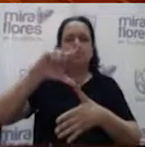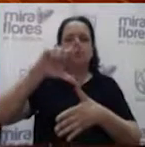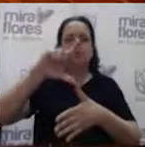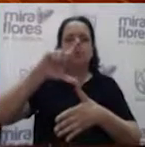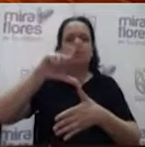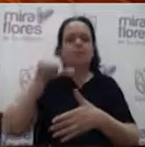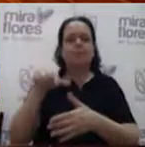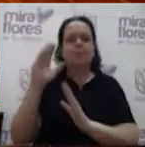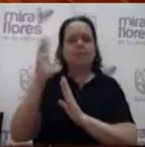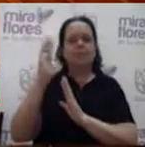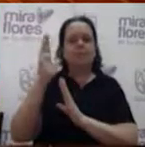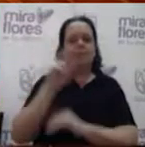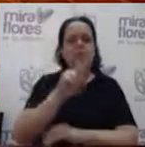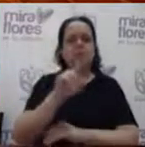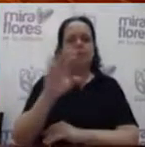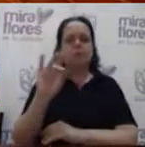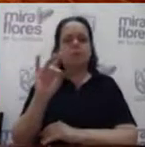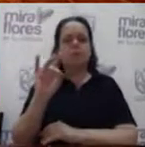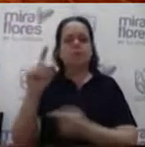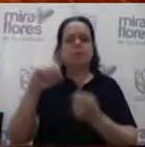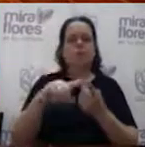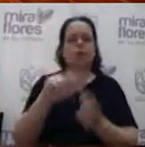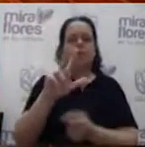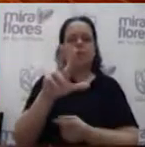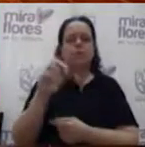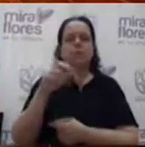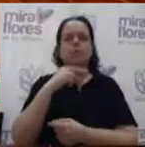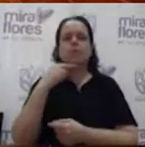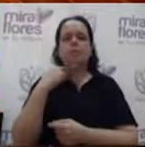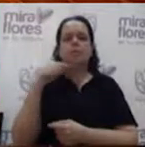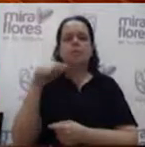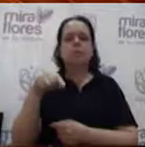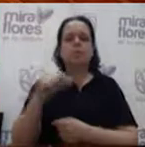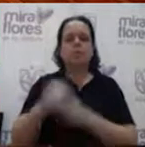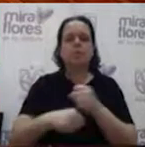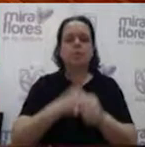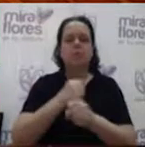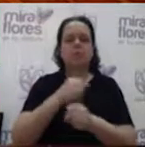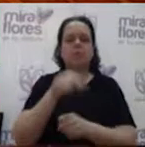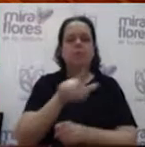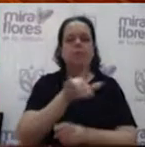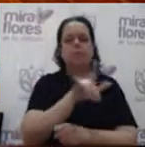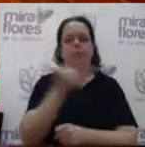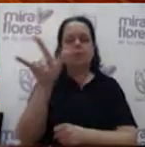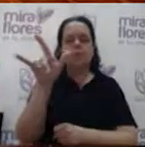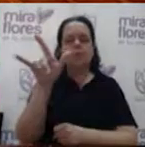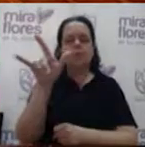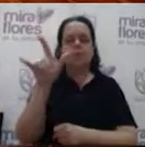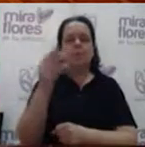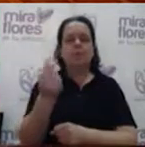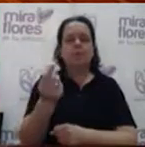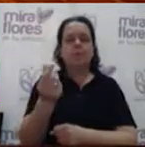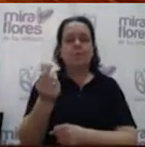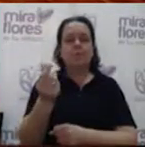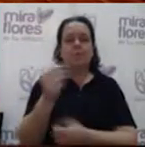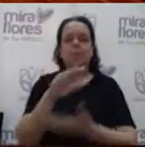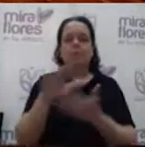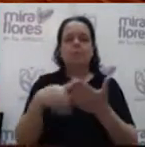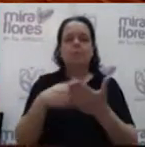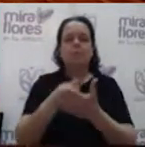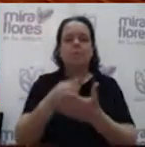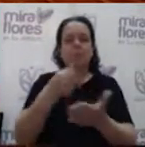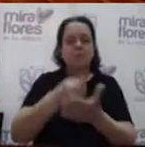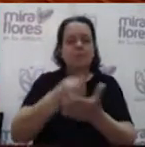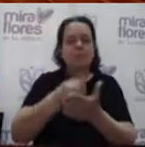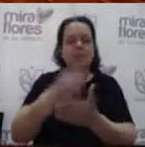mismo, del 28 al 30 de noviembre del presente año, debiendo precisar que el viaje en mención será asumido íntegramente por los organizadores del